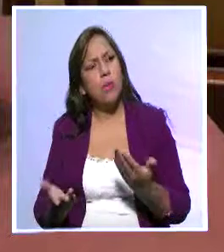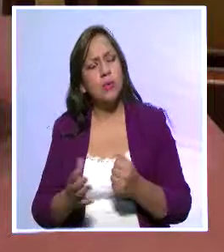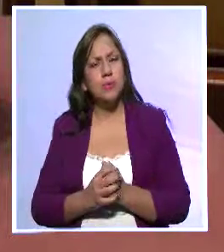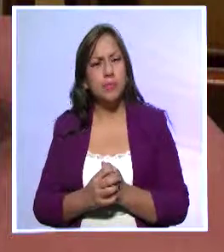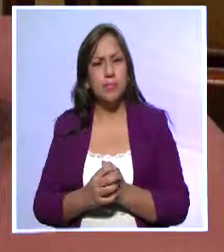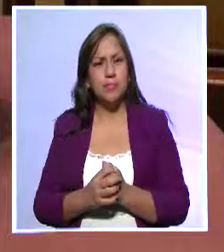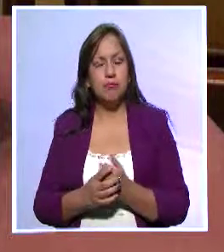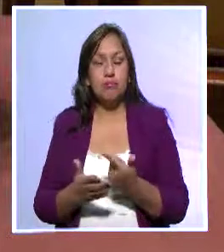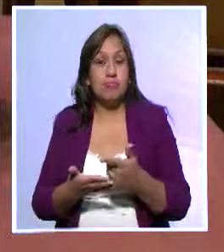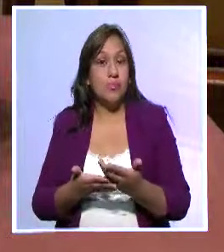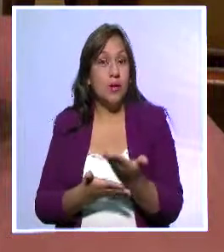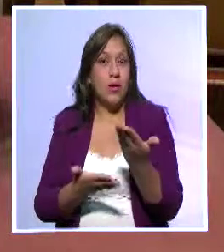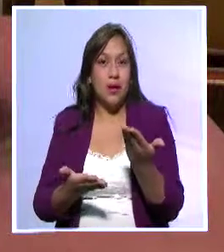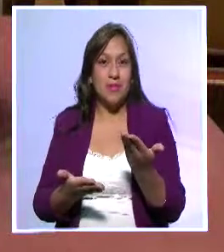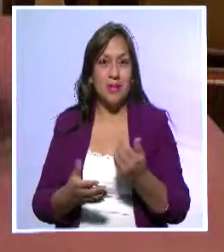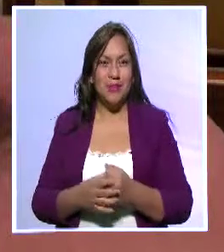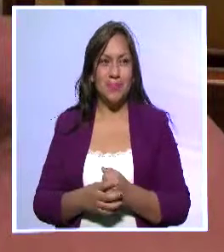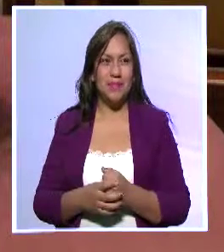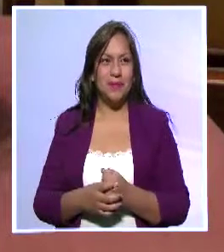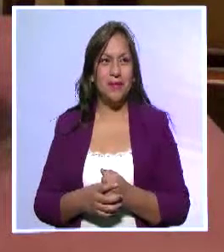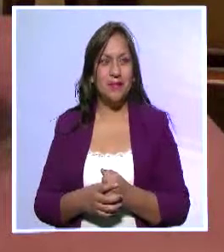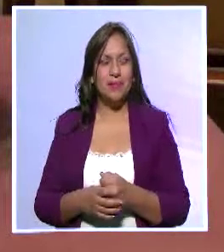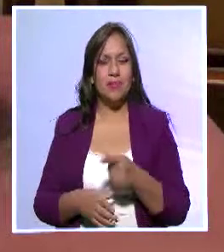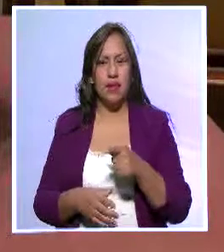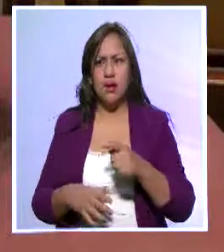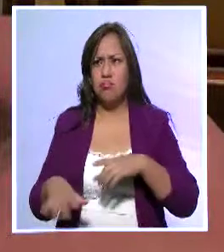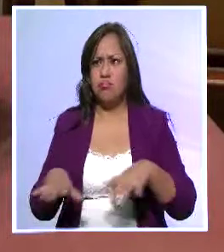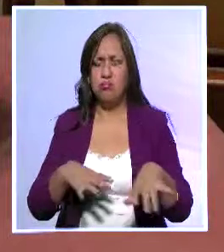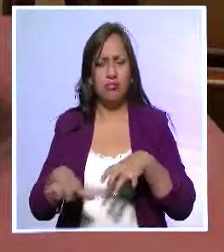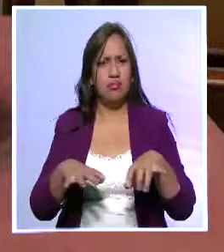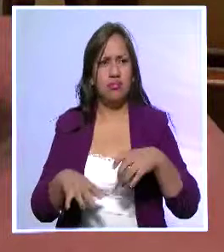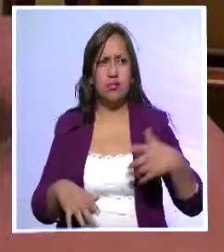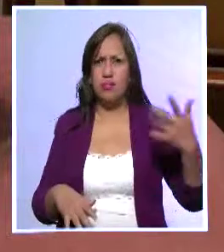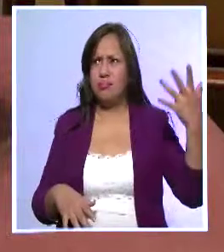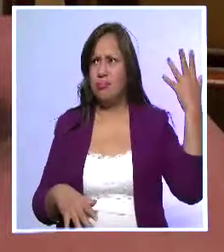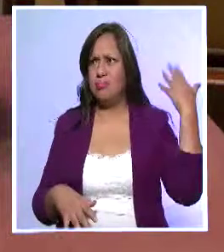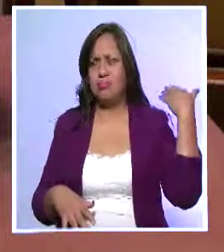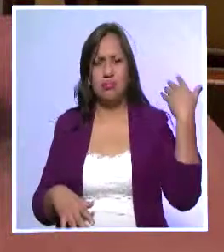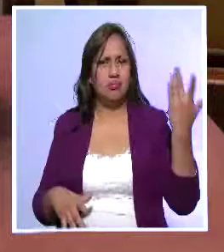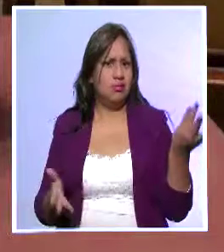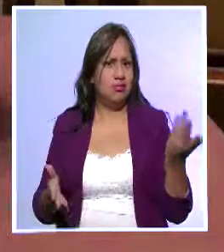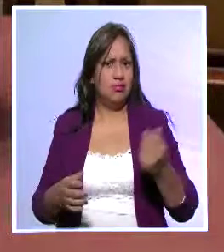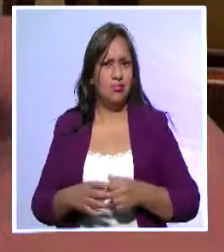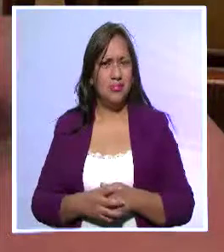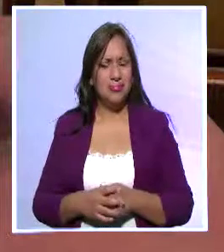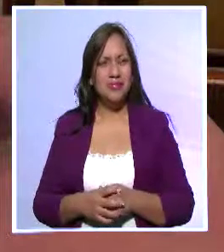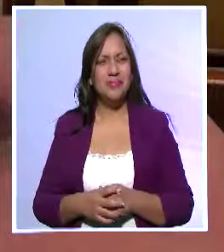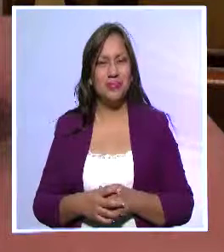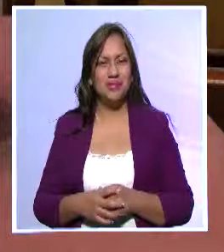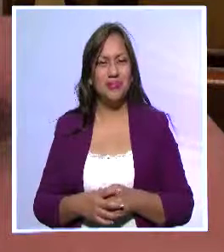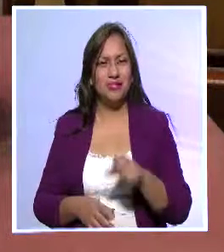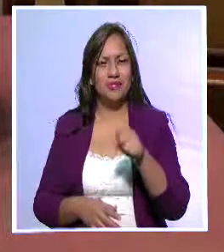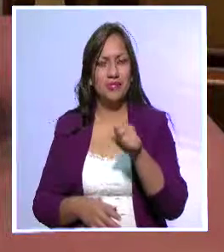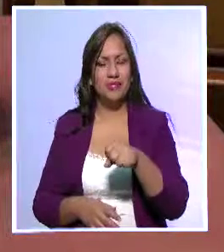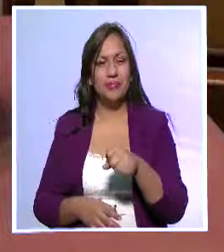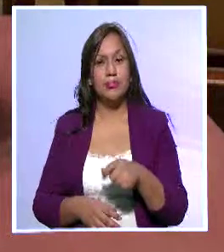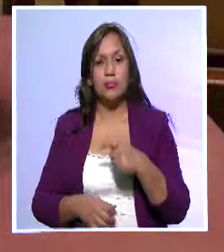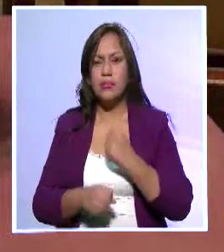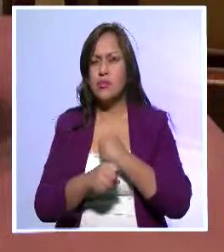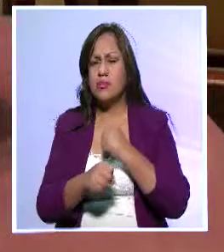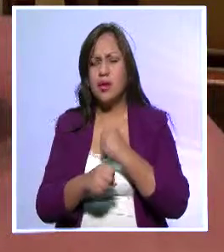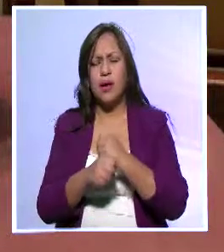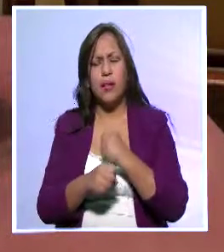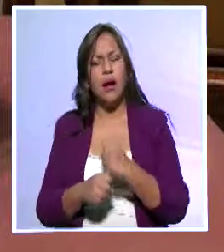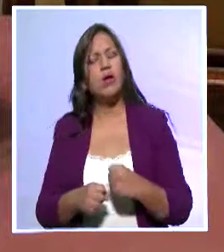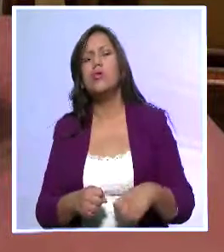sea nueva, que sea reciente, tomando en cuenta que esta es una actividad que viene desde hace muchísimo tiempo. Sí, seguro. El trabajo en los archivos es